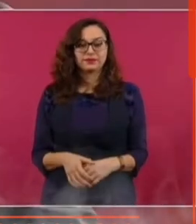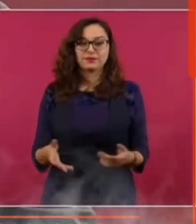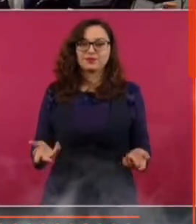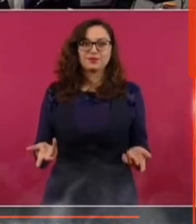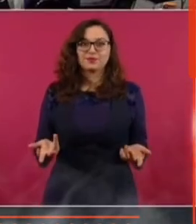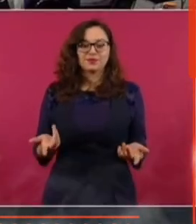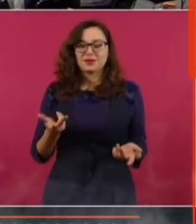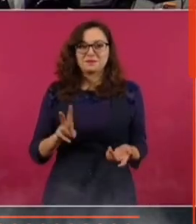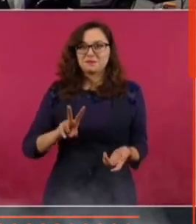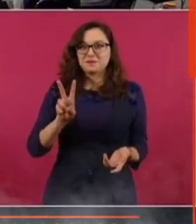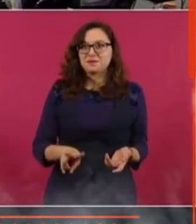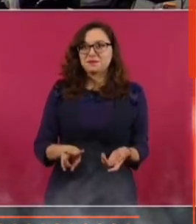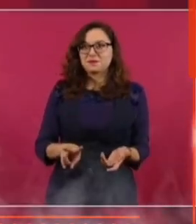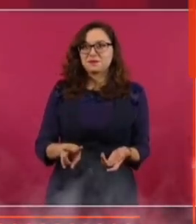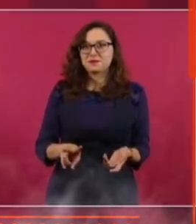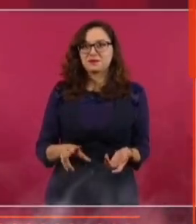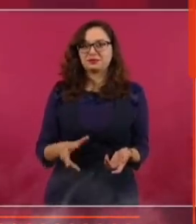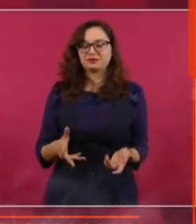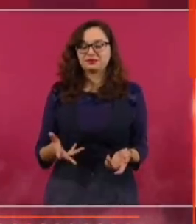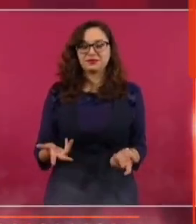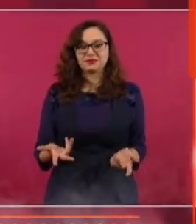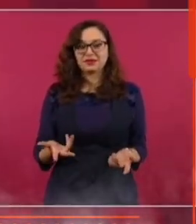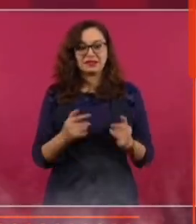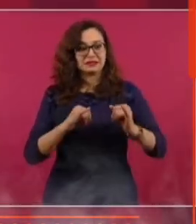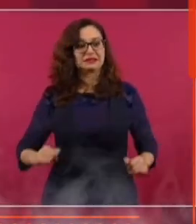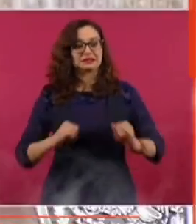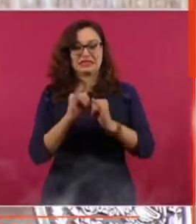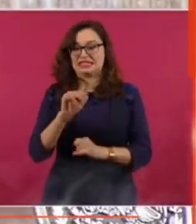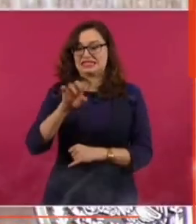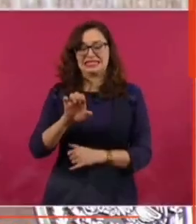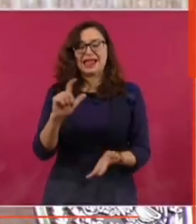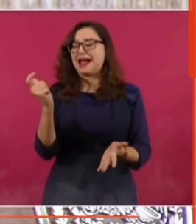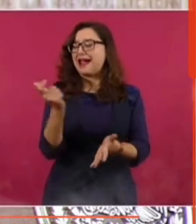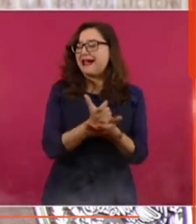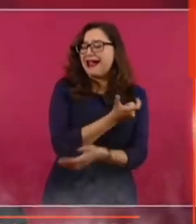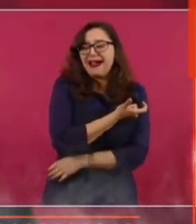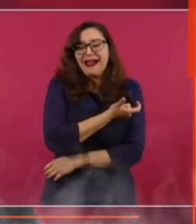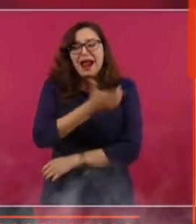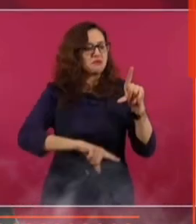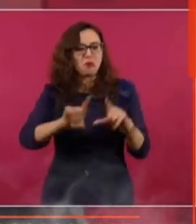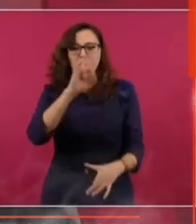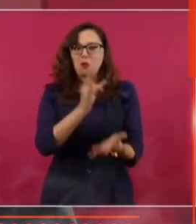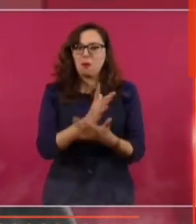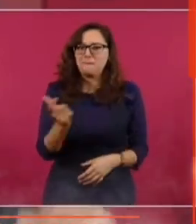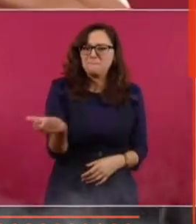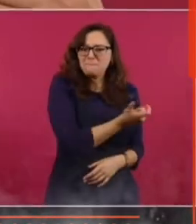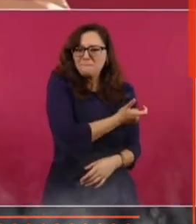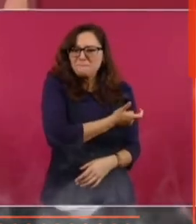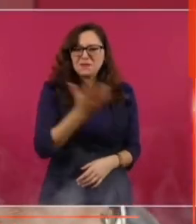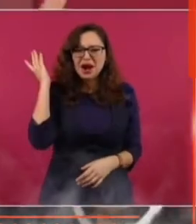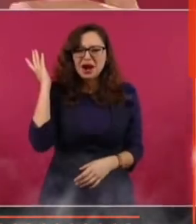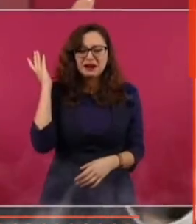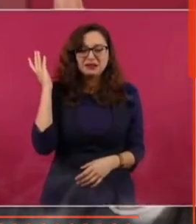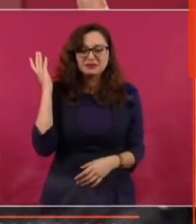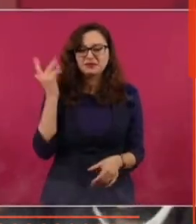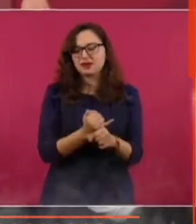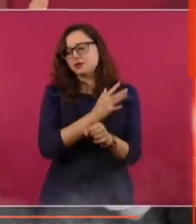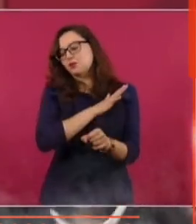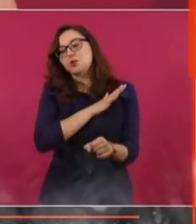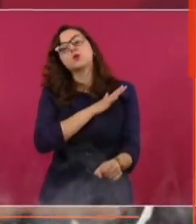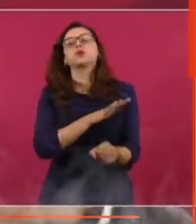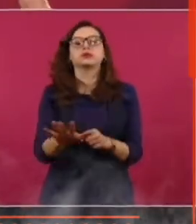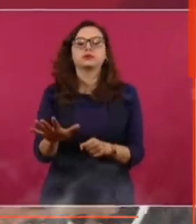Porque es el instituto más costoso del mundo. Pero eso lo tenemos que